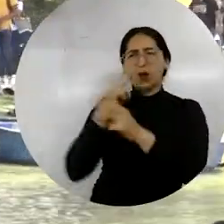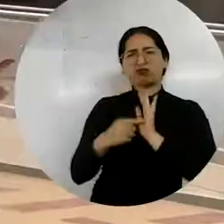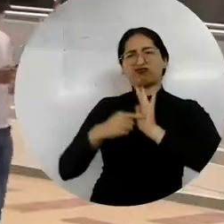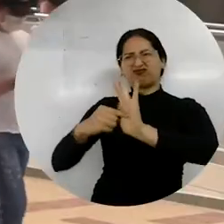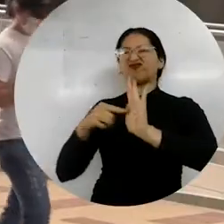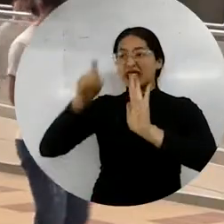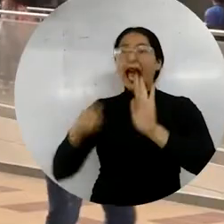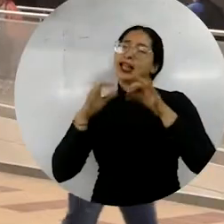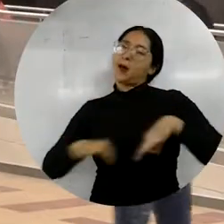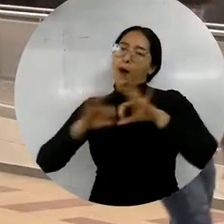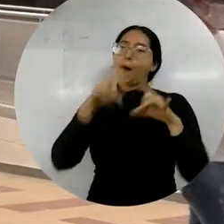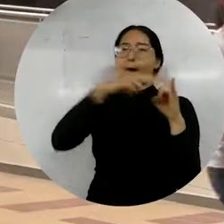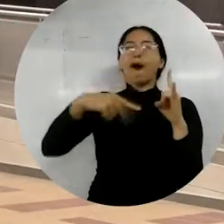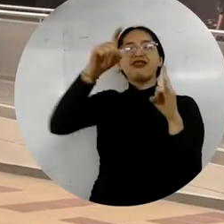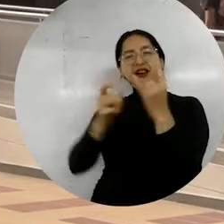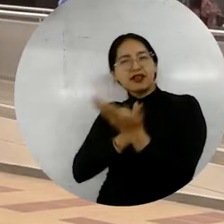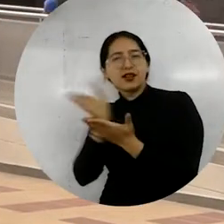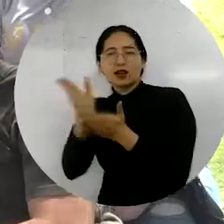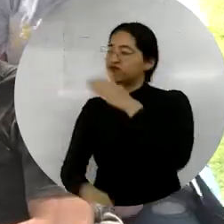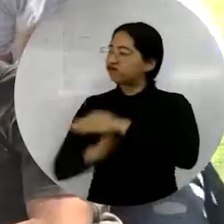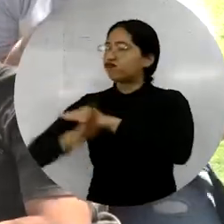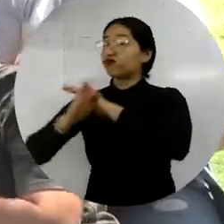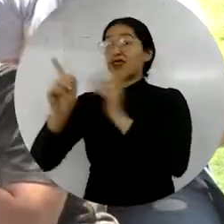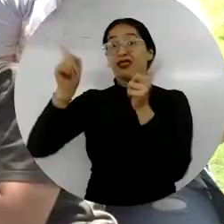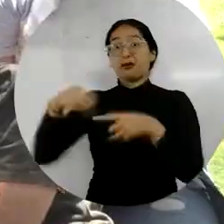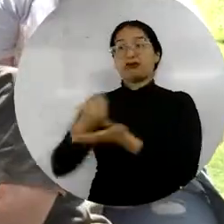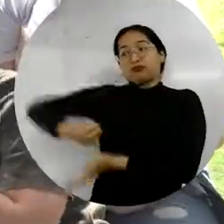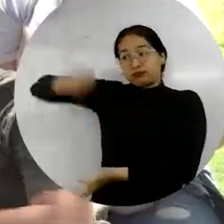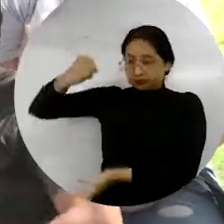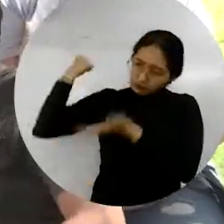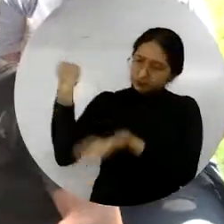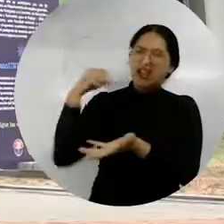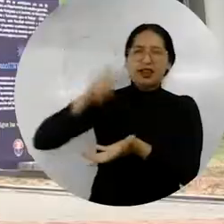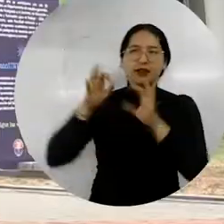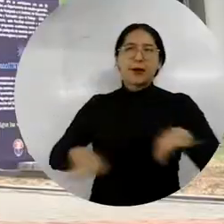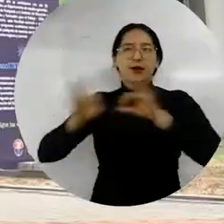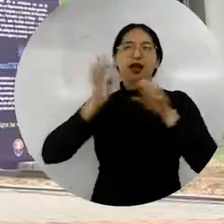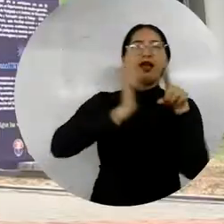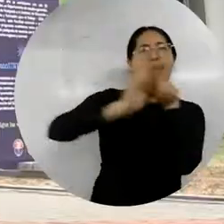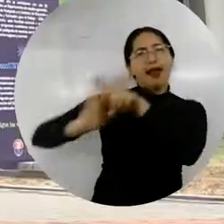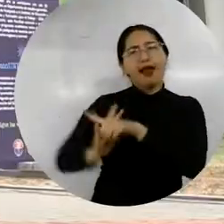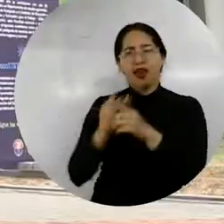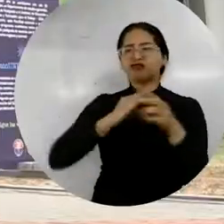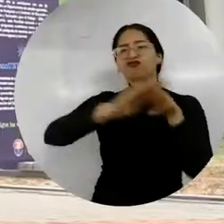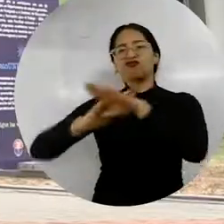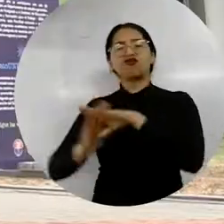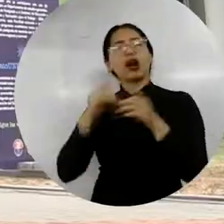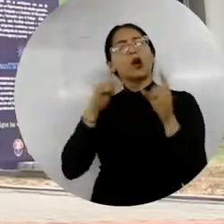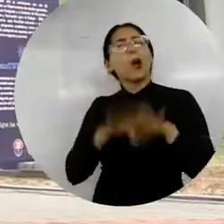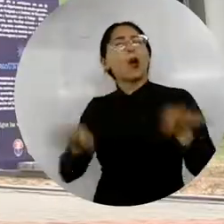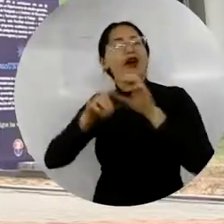es algo muy diciente es algo que debemos mantener. Los recursos siempre van a ser limitados, necesitamos de la ayuda de todos empezar a